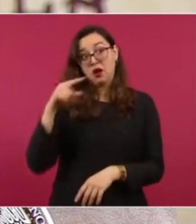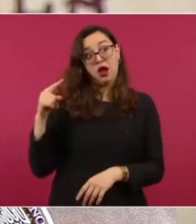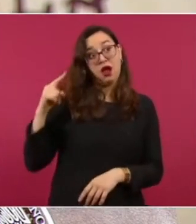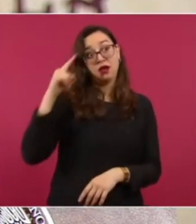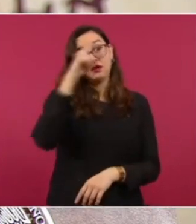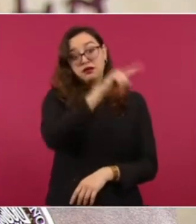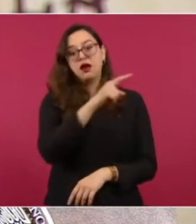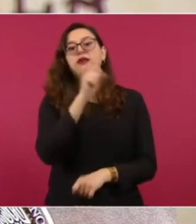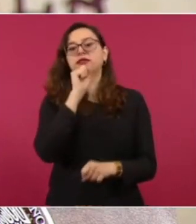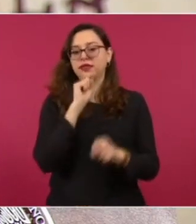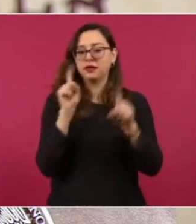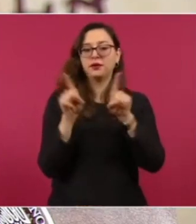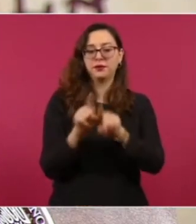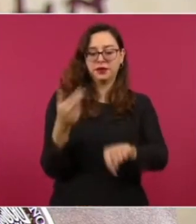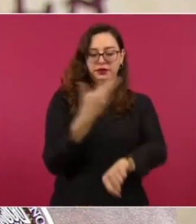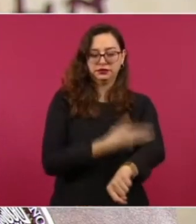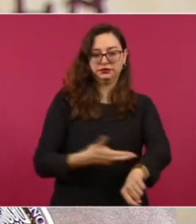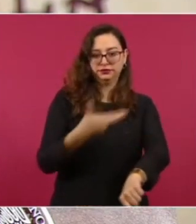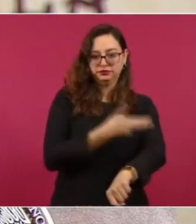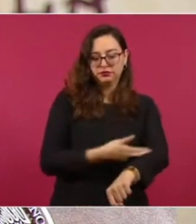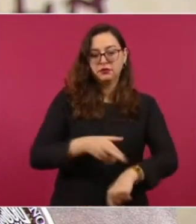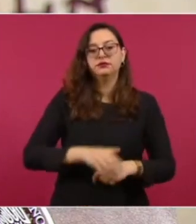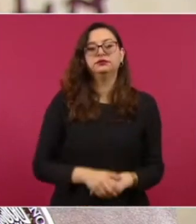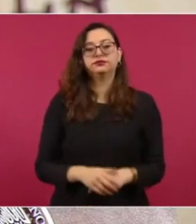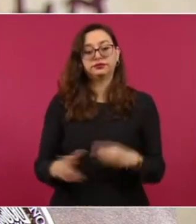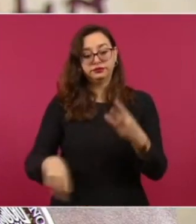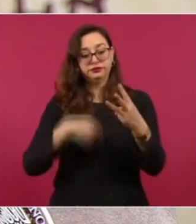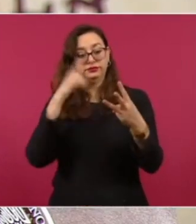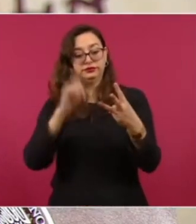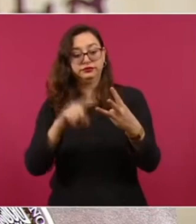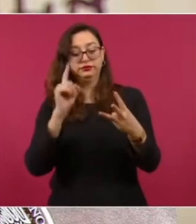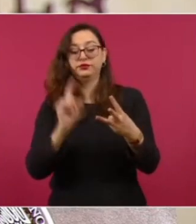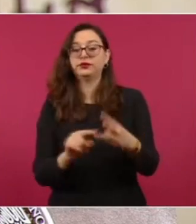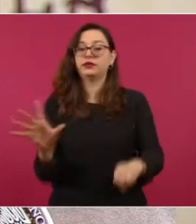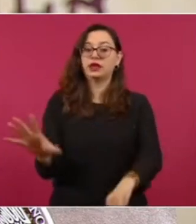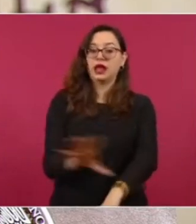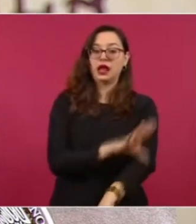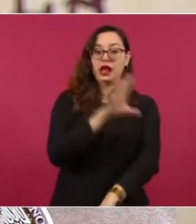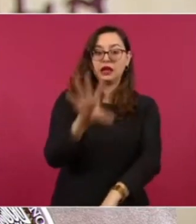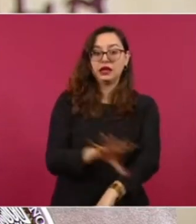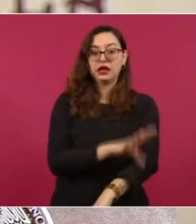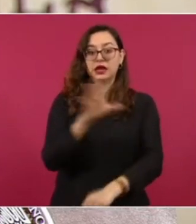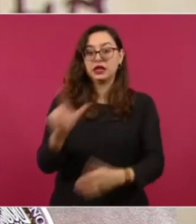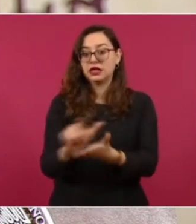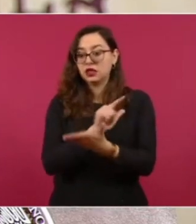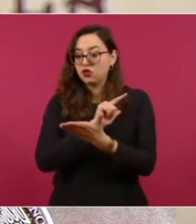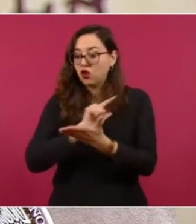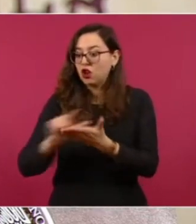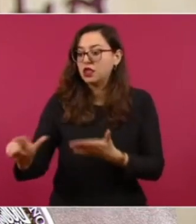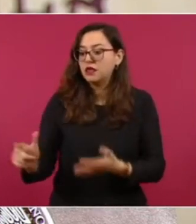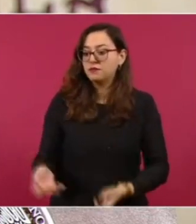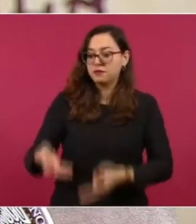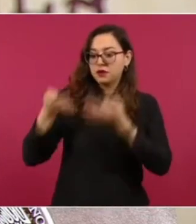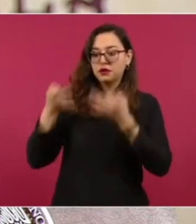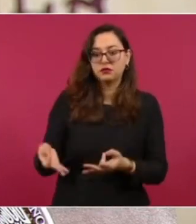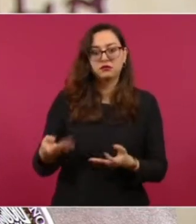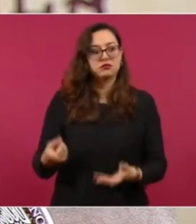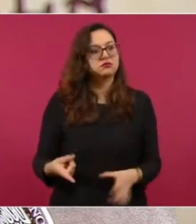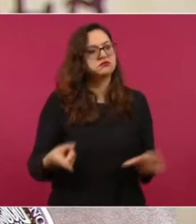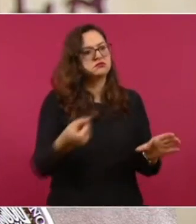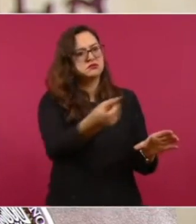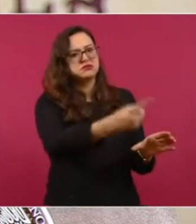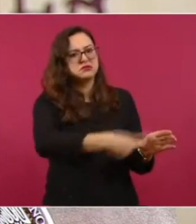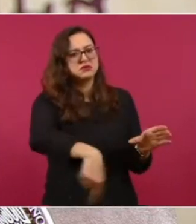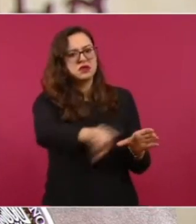es el de duplicar la generación de energías limpias esto que tanto ha criticado la oposición por